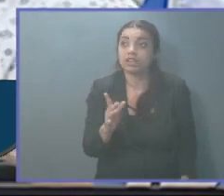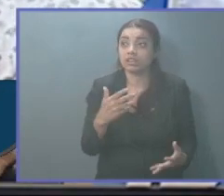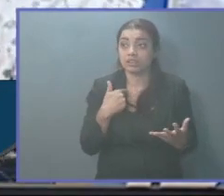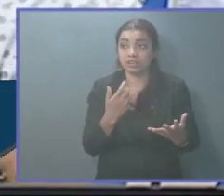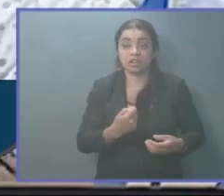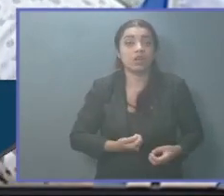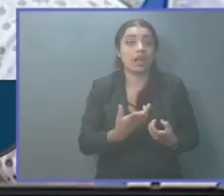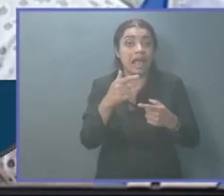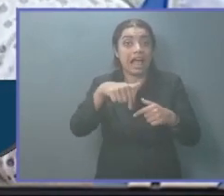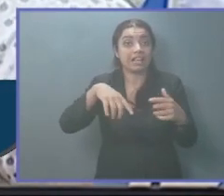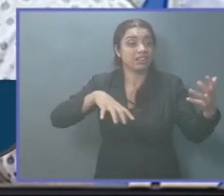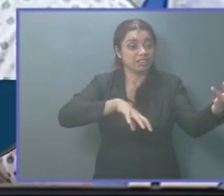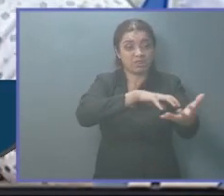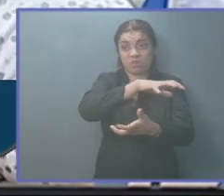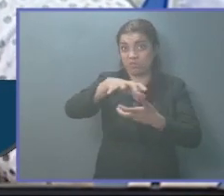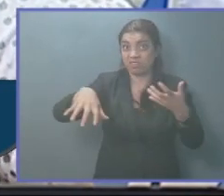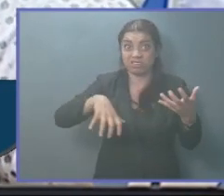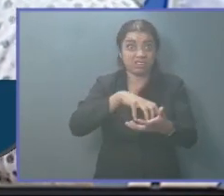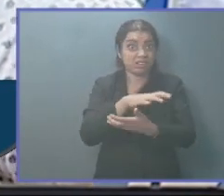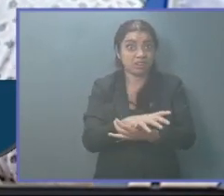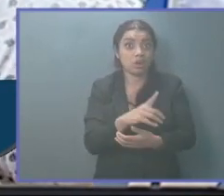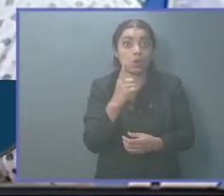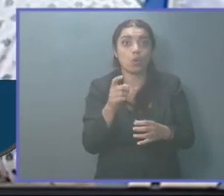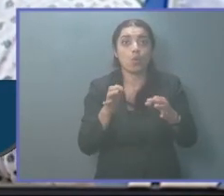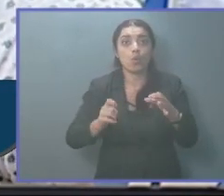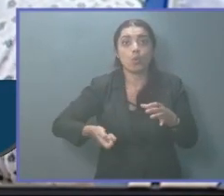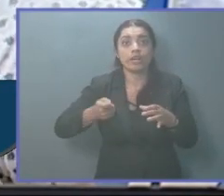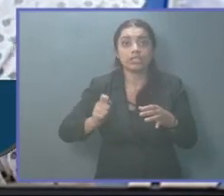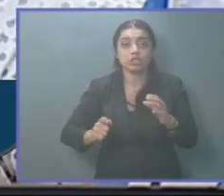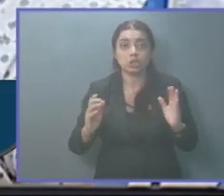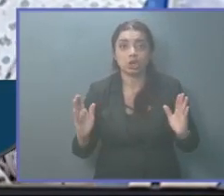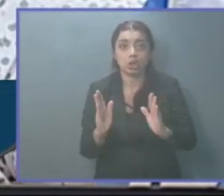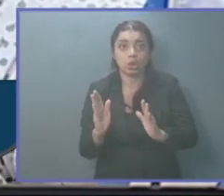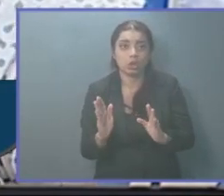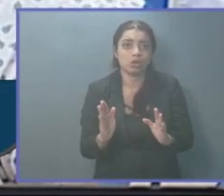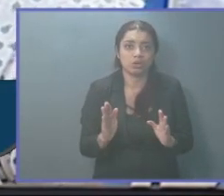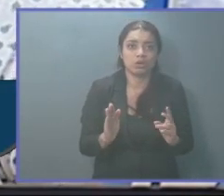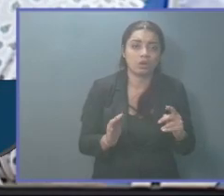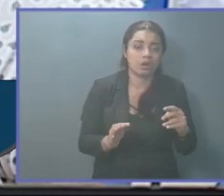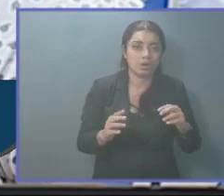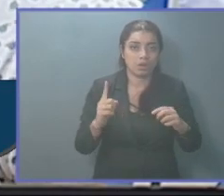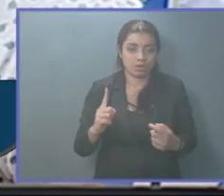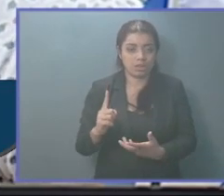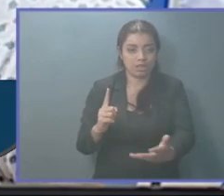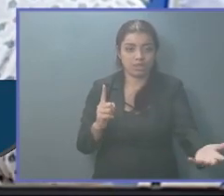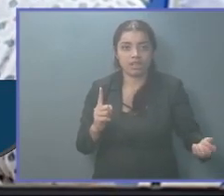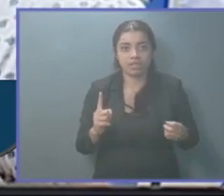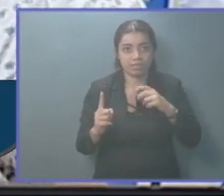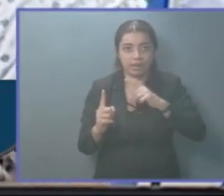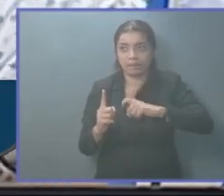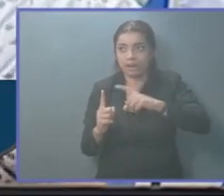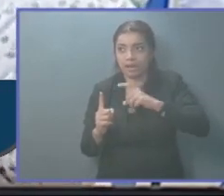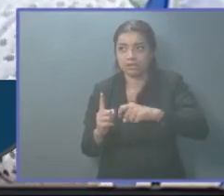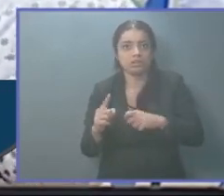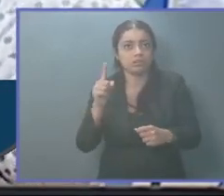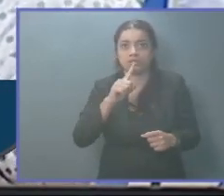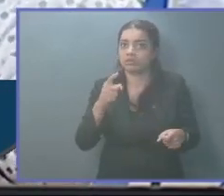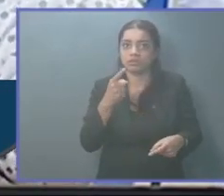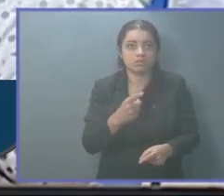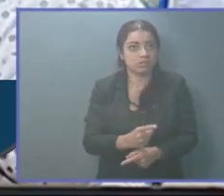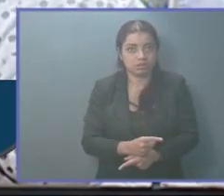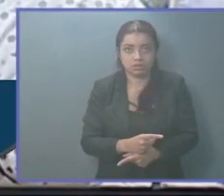han confundido un antejuicio con una interpelación. Y eso no es correcto.